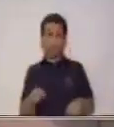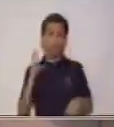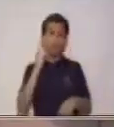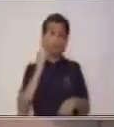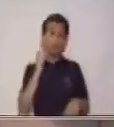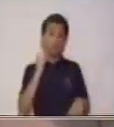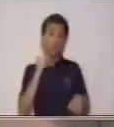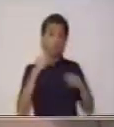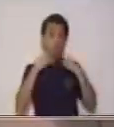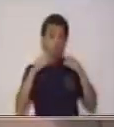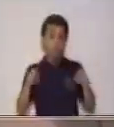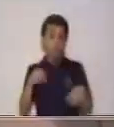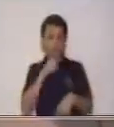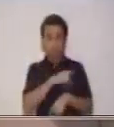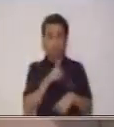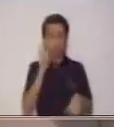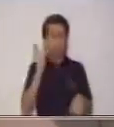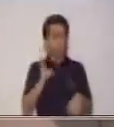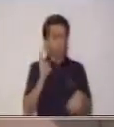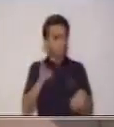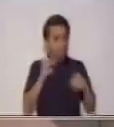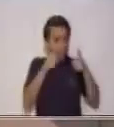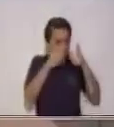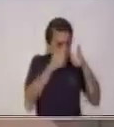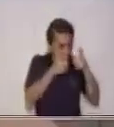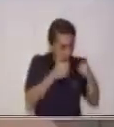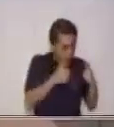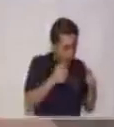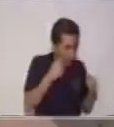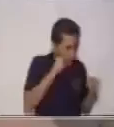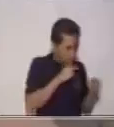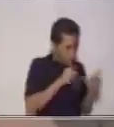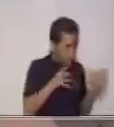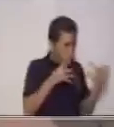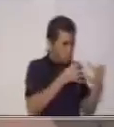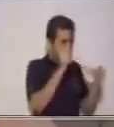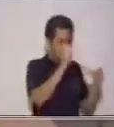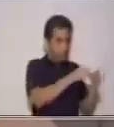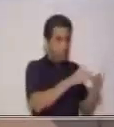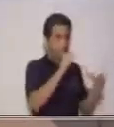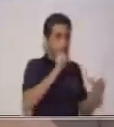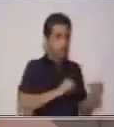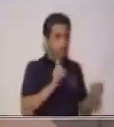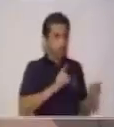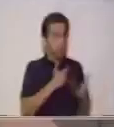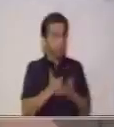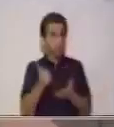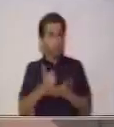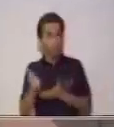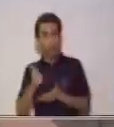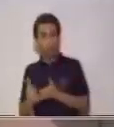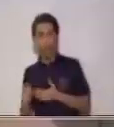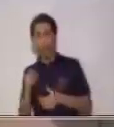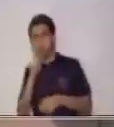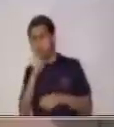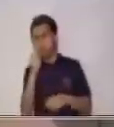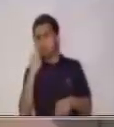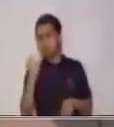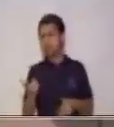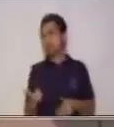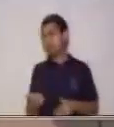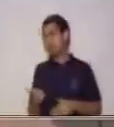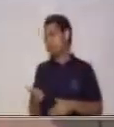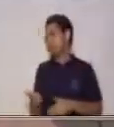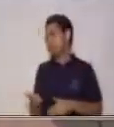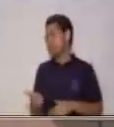analizan a qué grupo va a ir, de verdad, si lo van a adquirir o no lo van a adquirir. ¿Sí? Si tú has visto o tienes